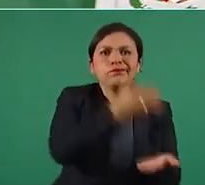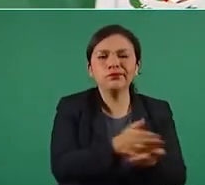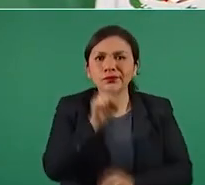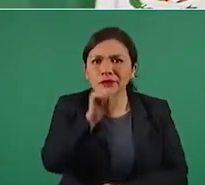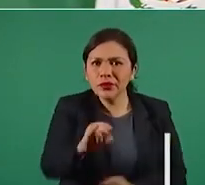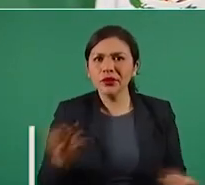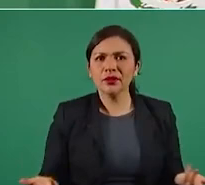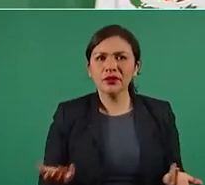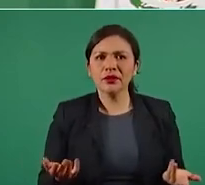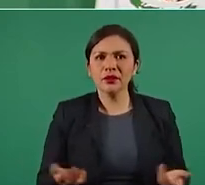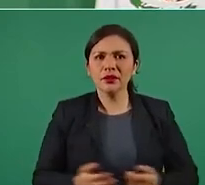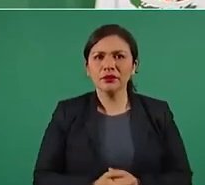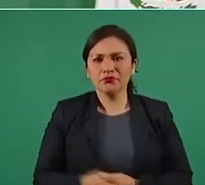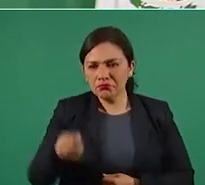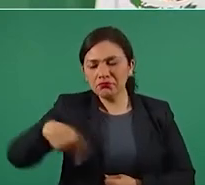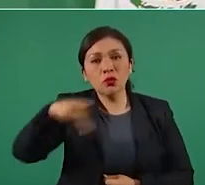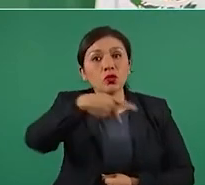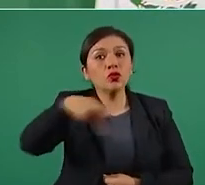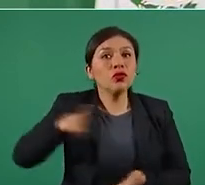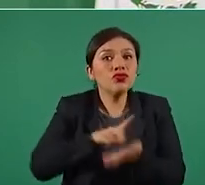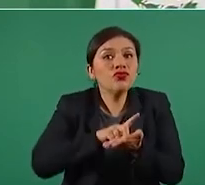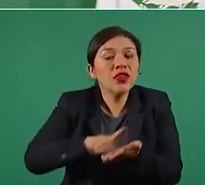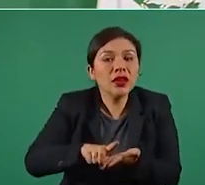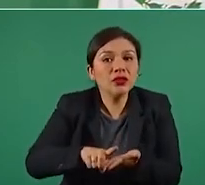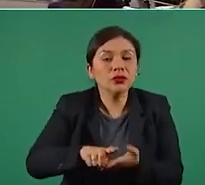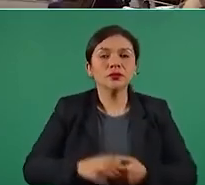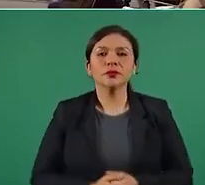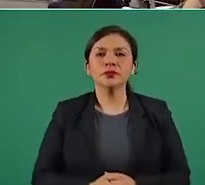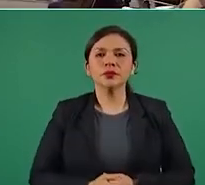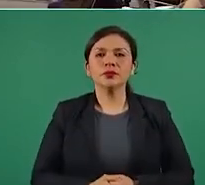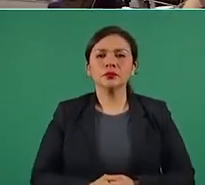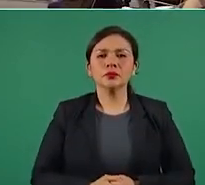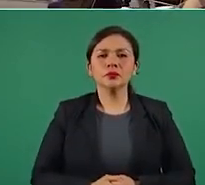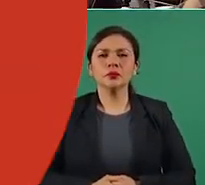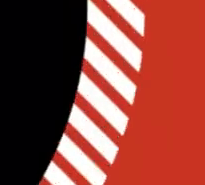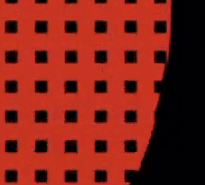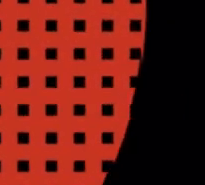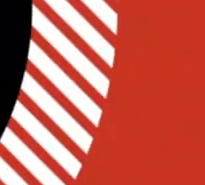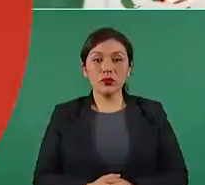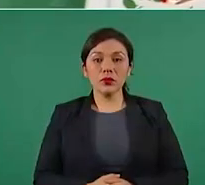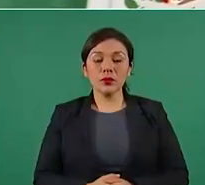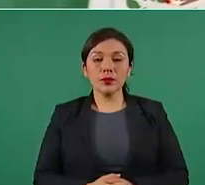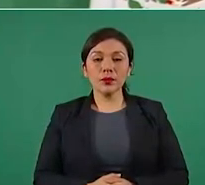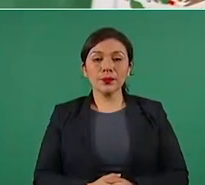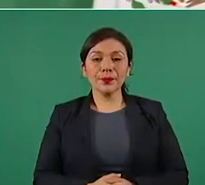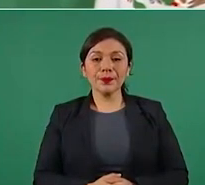a ejercer sus derechos. ¿Y a qué se verá que la mayoría de la gente…